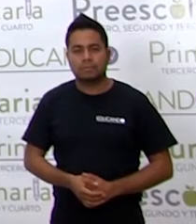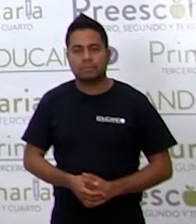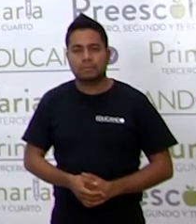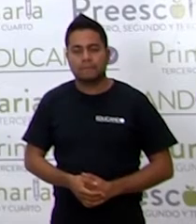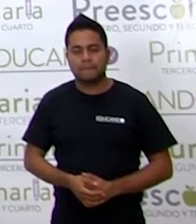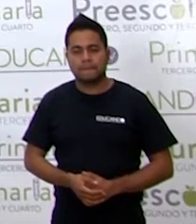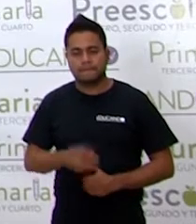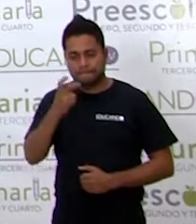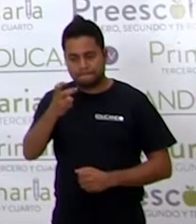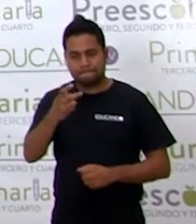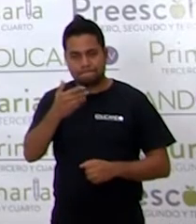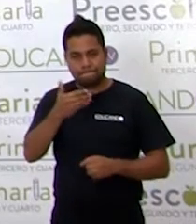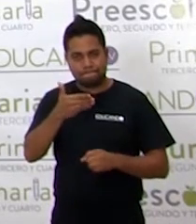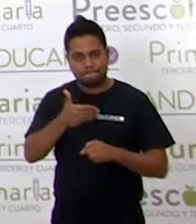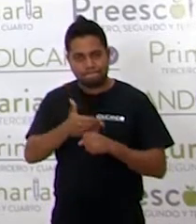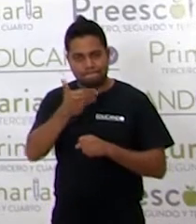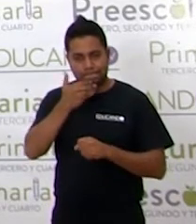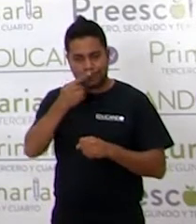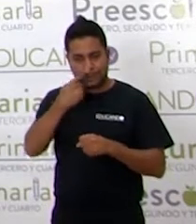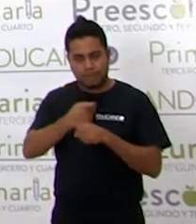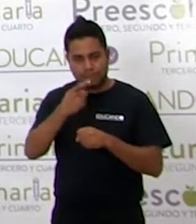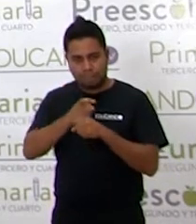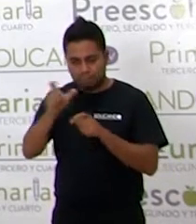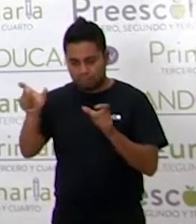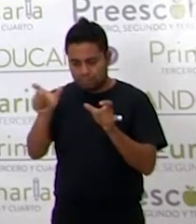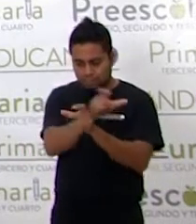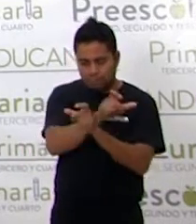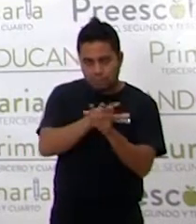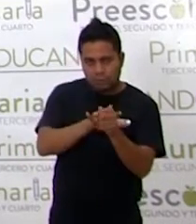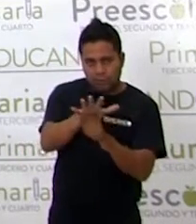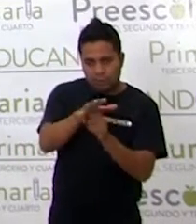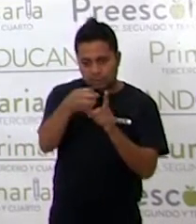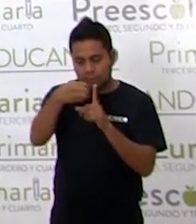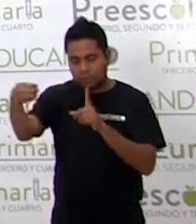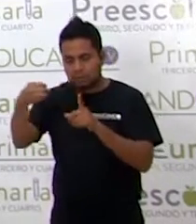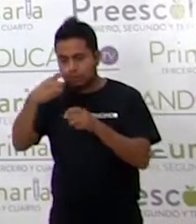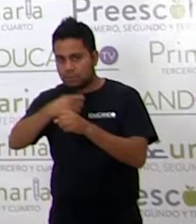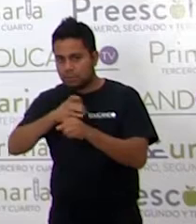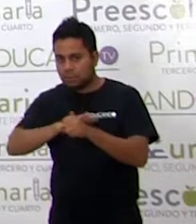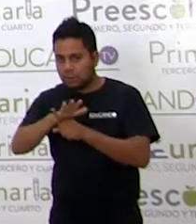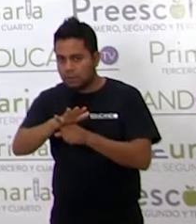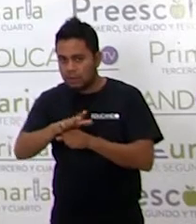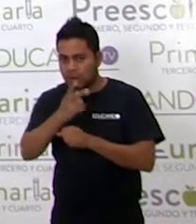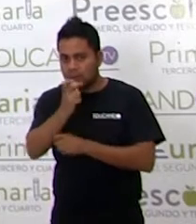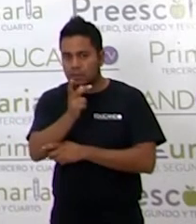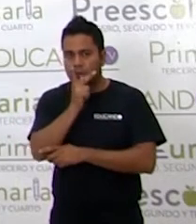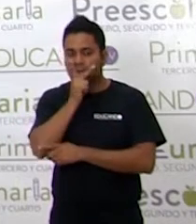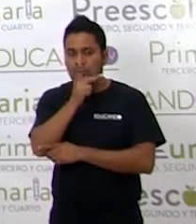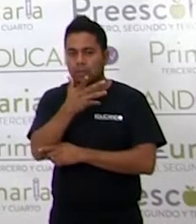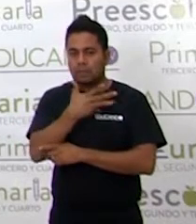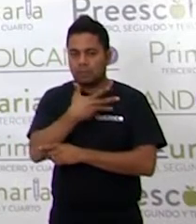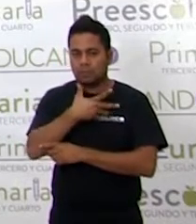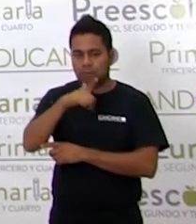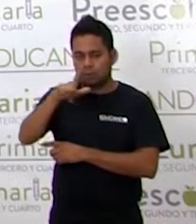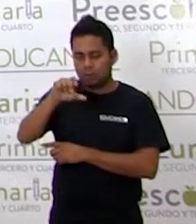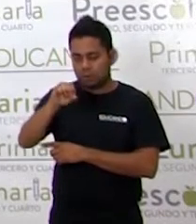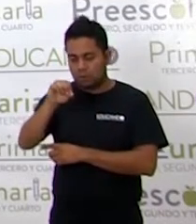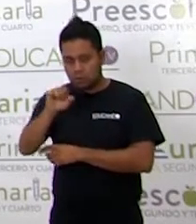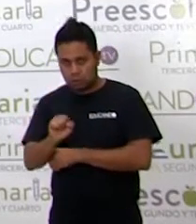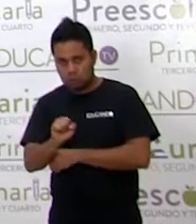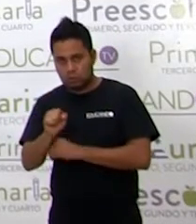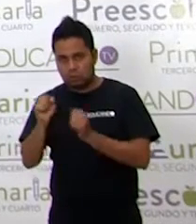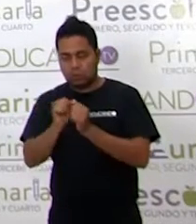Perfecto ¿Qué va Primero De esta oración? Tenemos La palabra Los Con